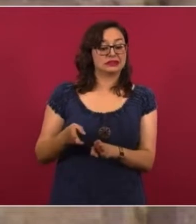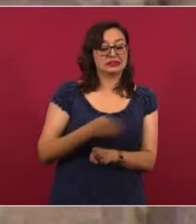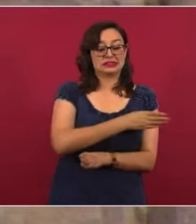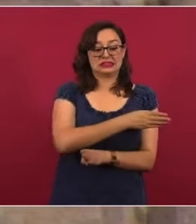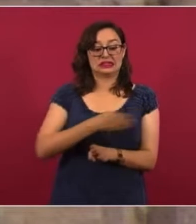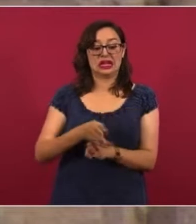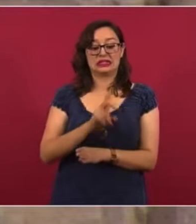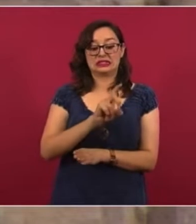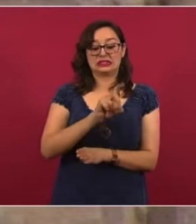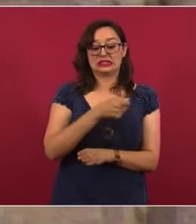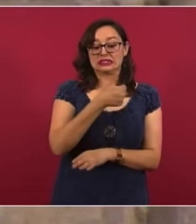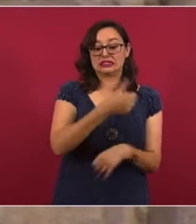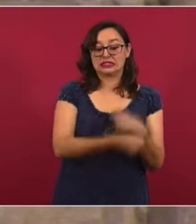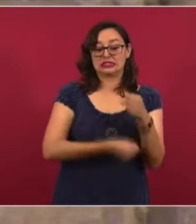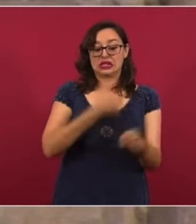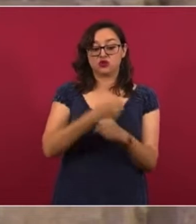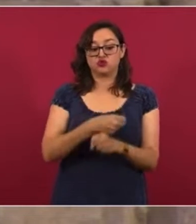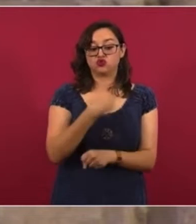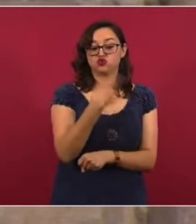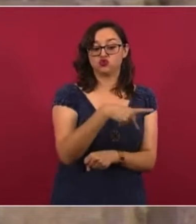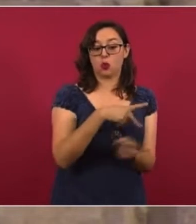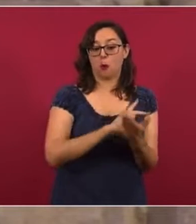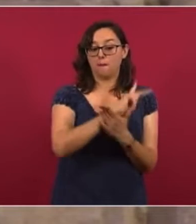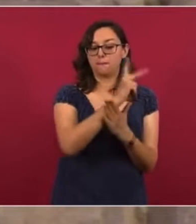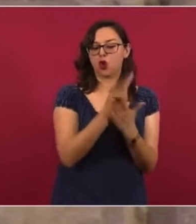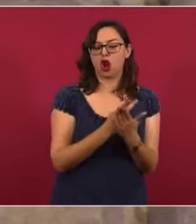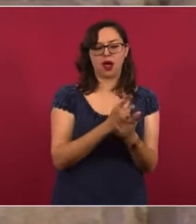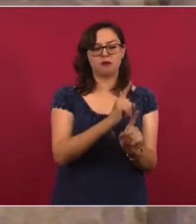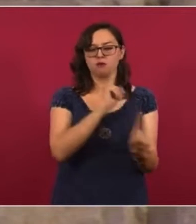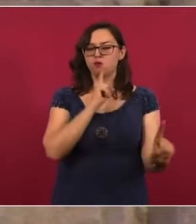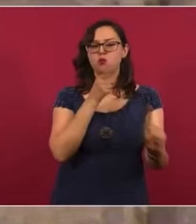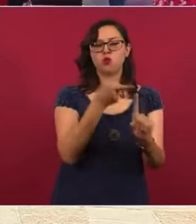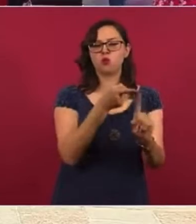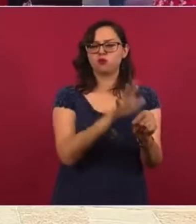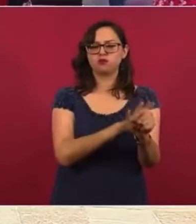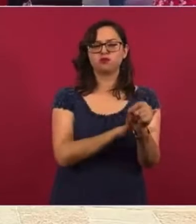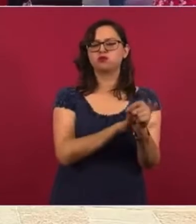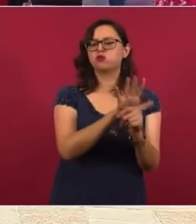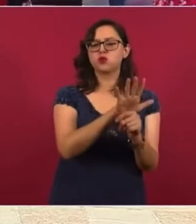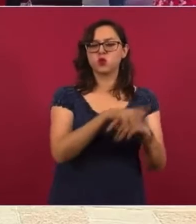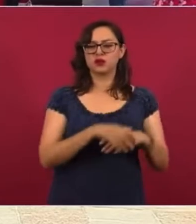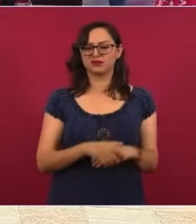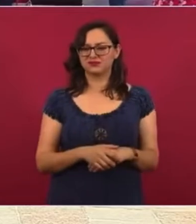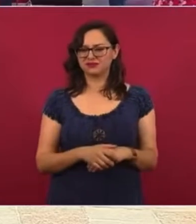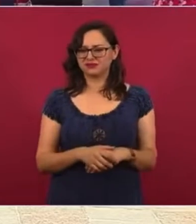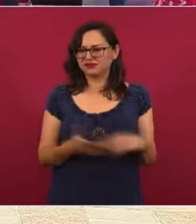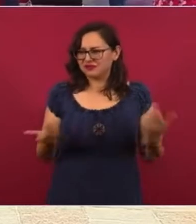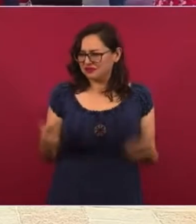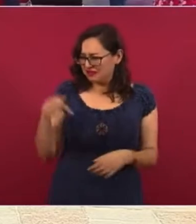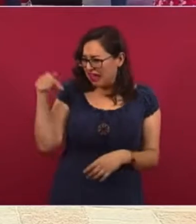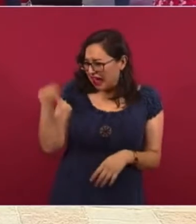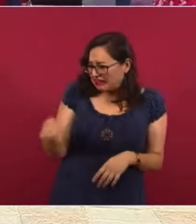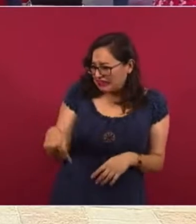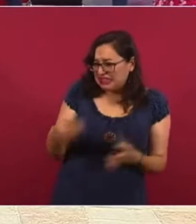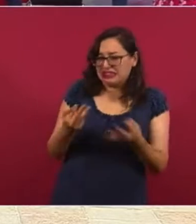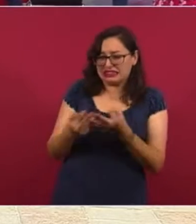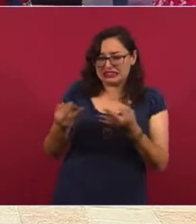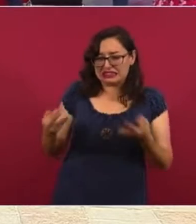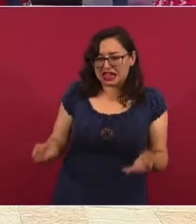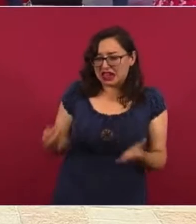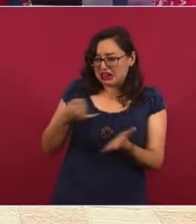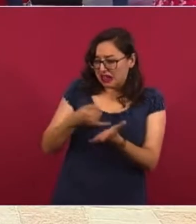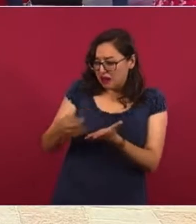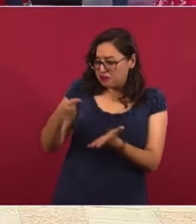para ellos no era importante el fomento a las